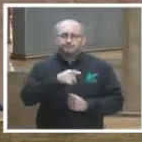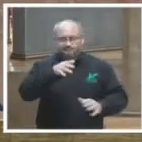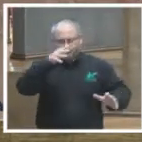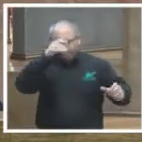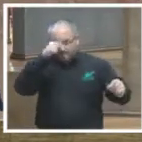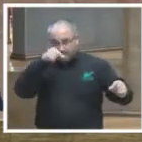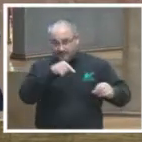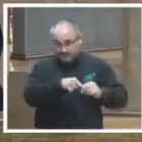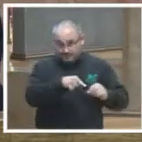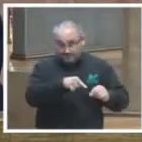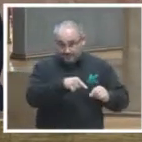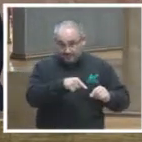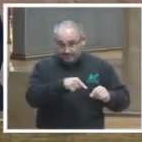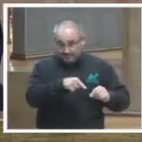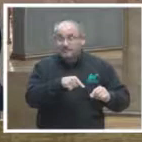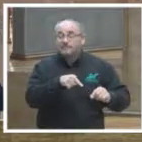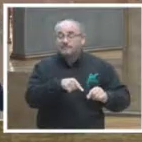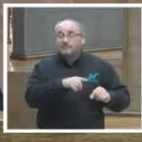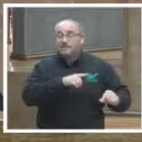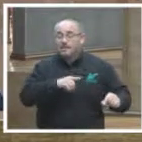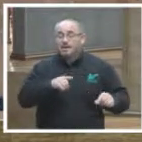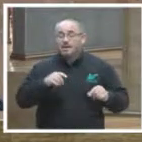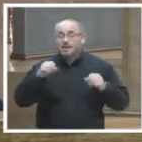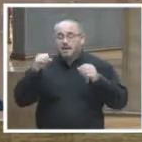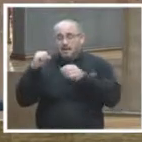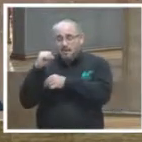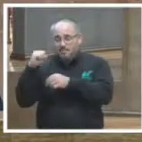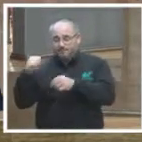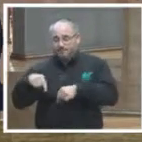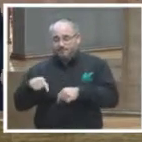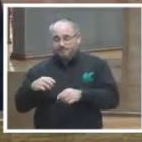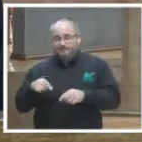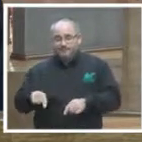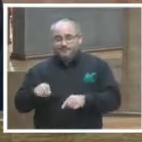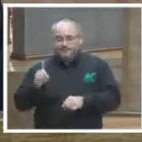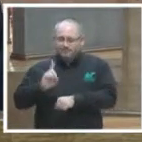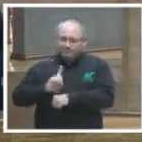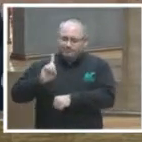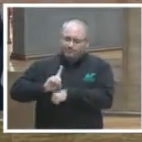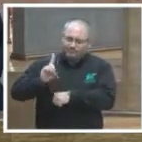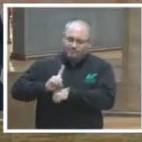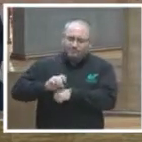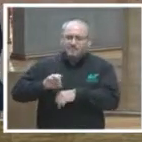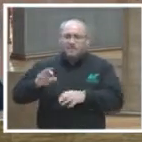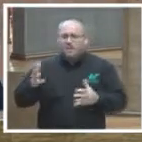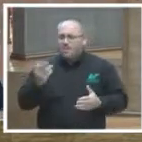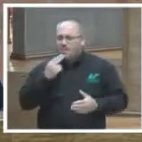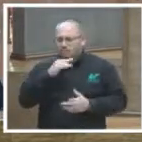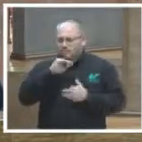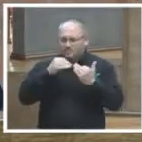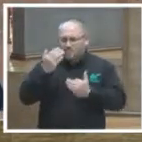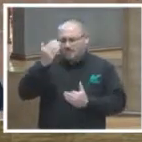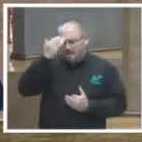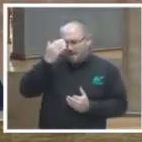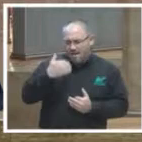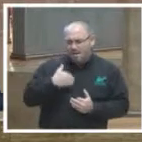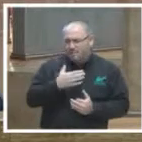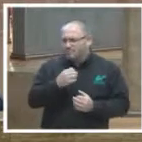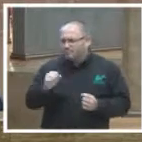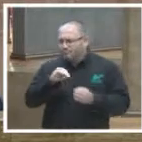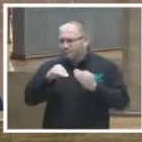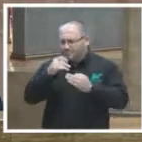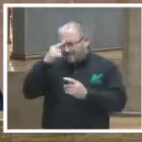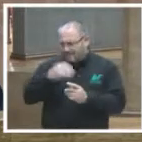sentir, el Tribunal Electoral del Poder Judicial de la Federación día a día emplea su conocimiento, esfuerzo e